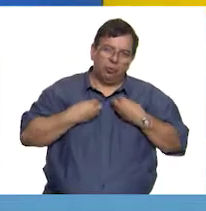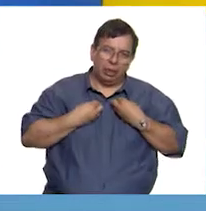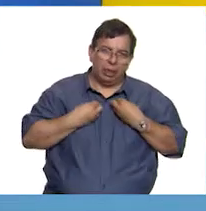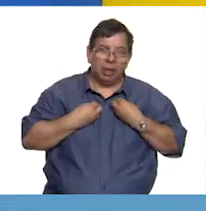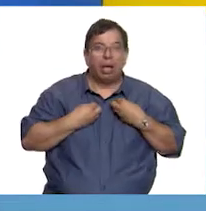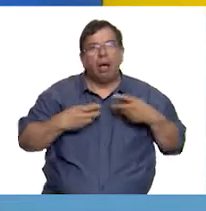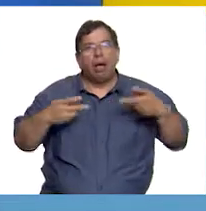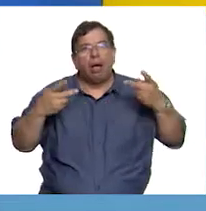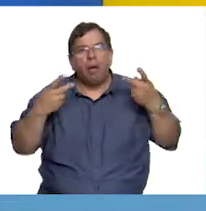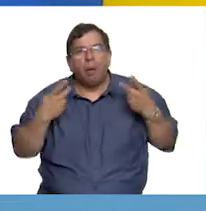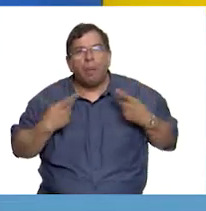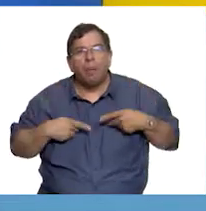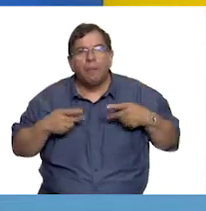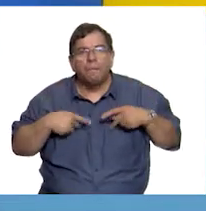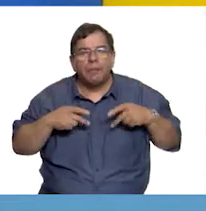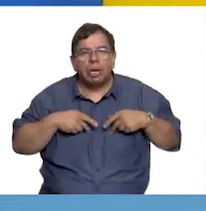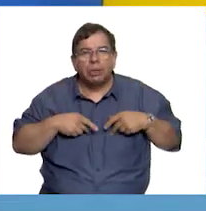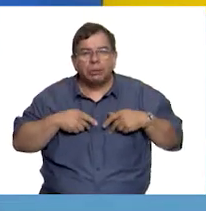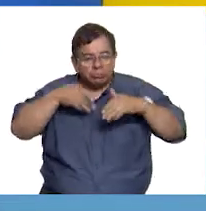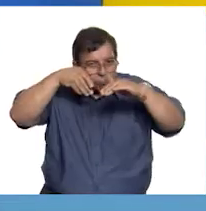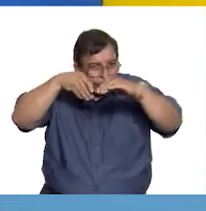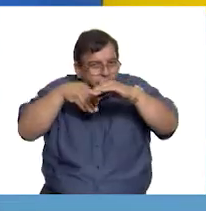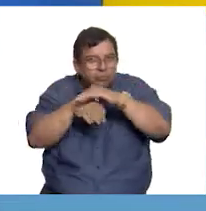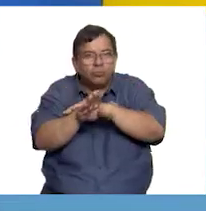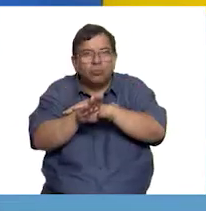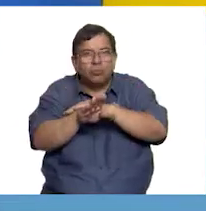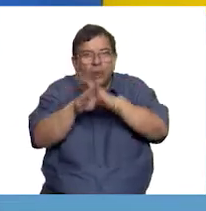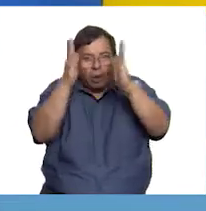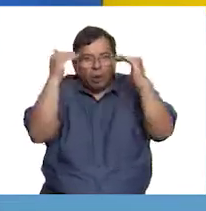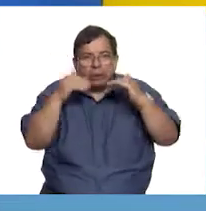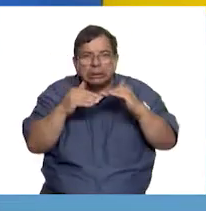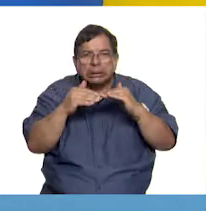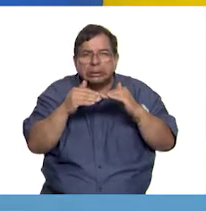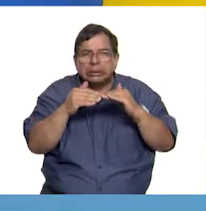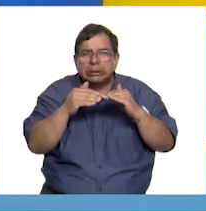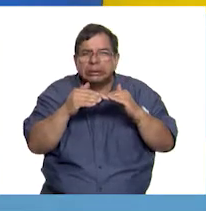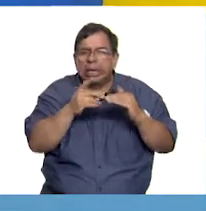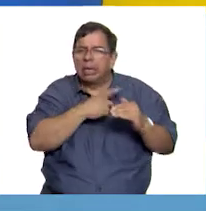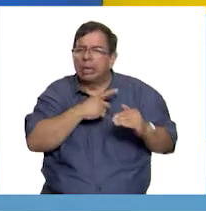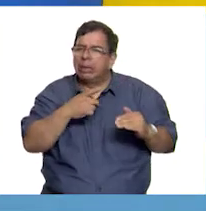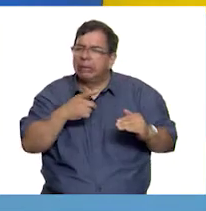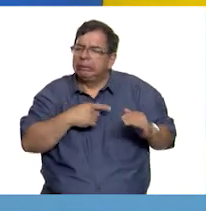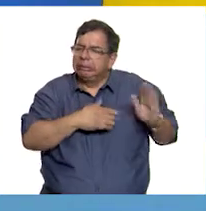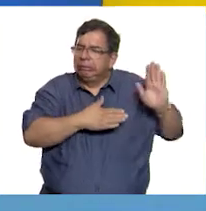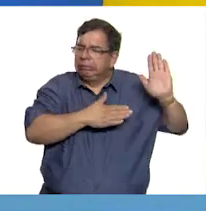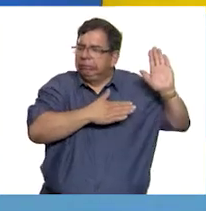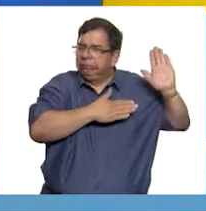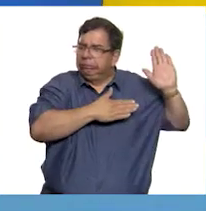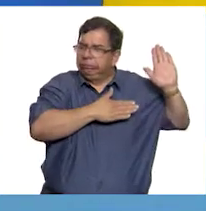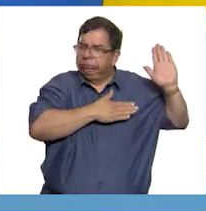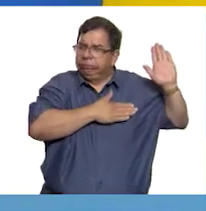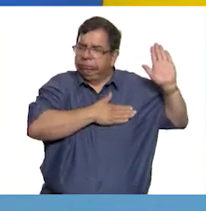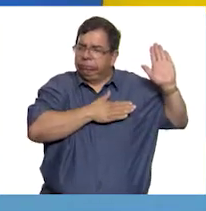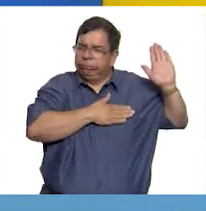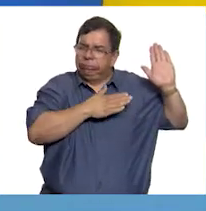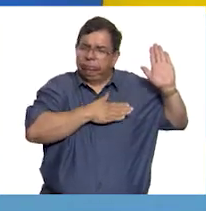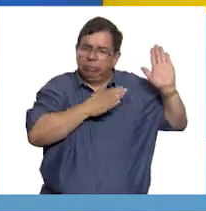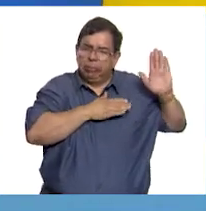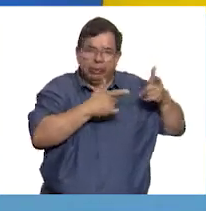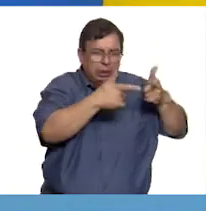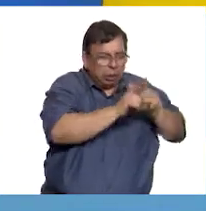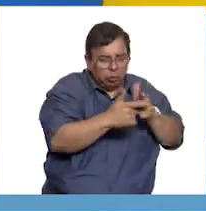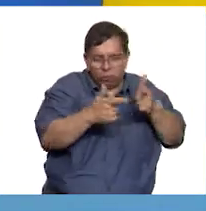personas que ingresaban a los conventos debían seguir votos que dependían de la orden a la que entraban,